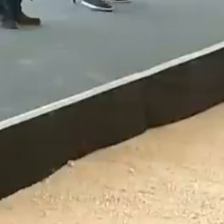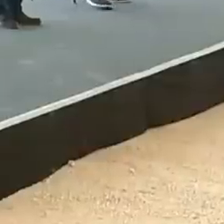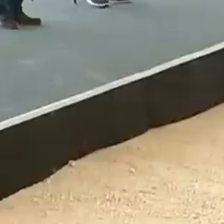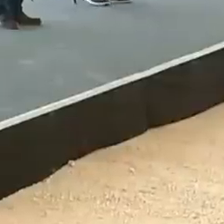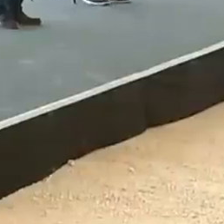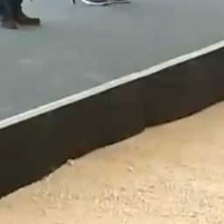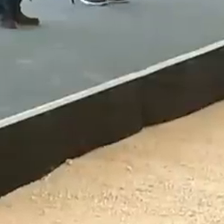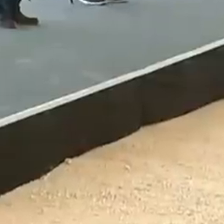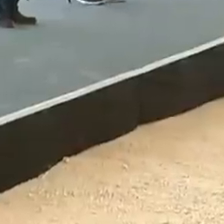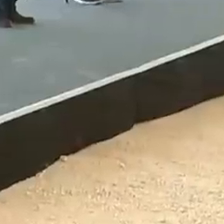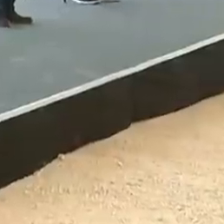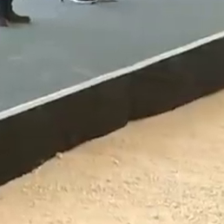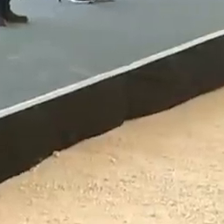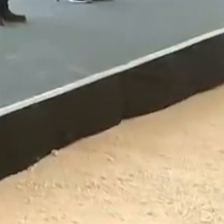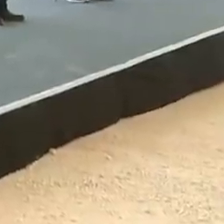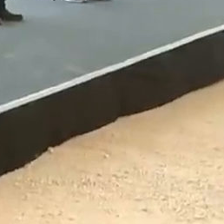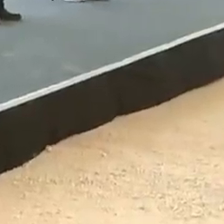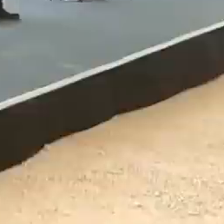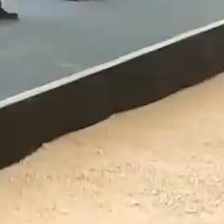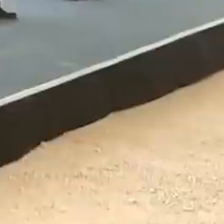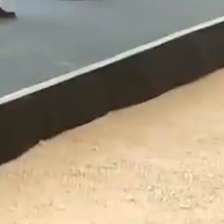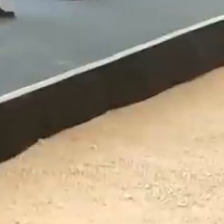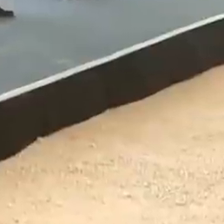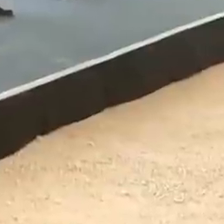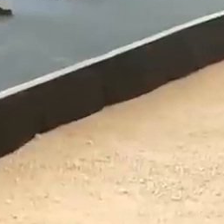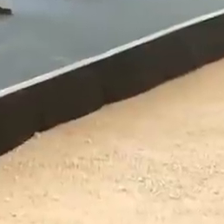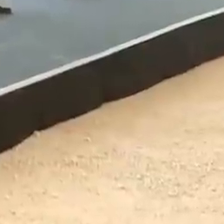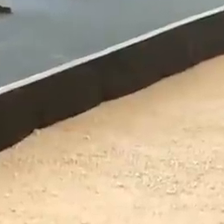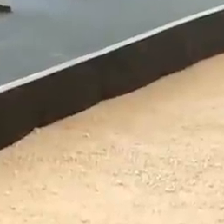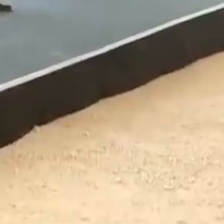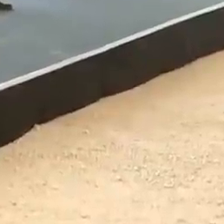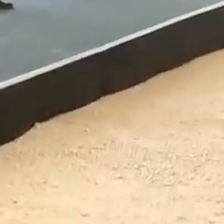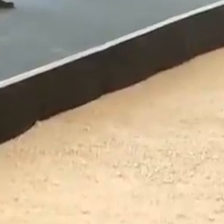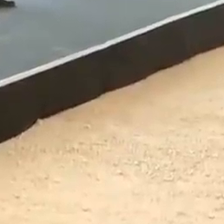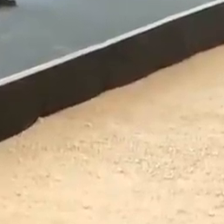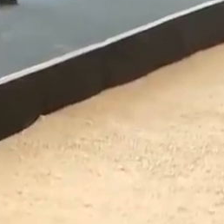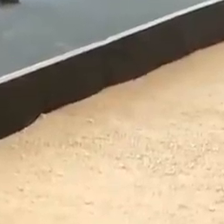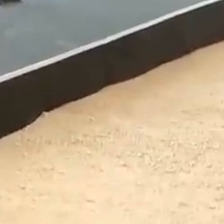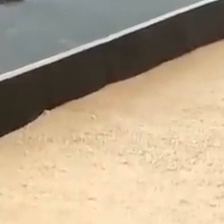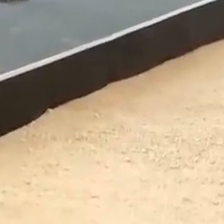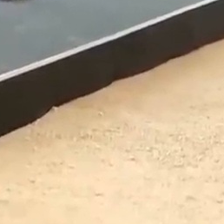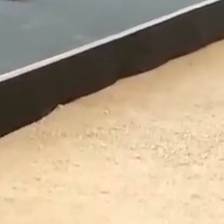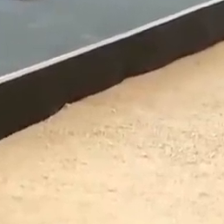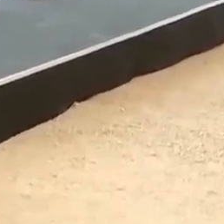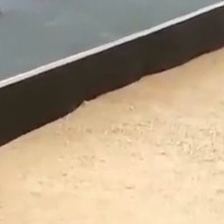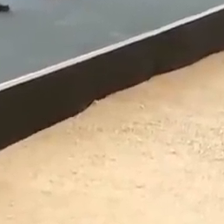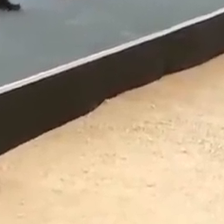constructora encargada del tramo 4, la doctora Guadalupe Phillips Margain.